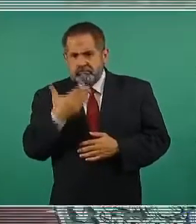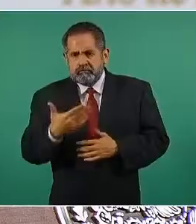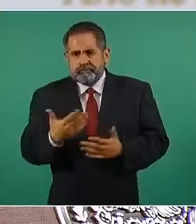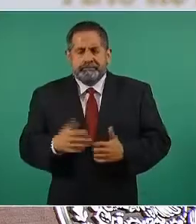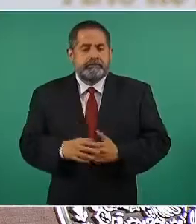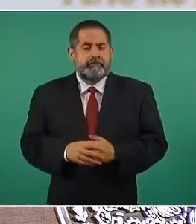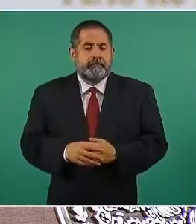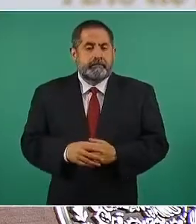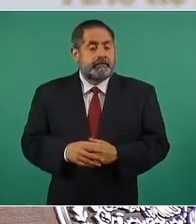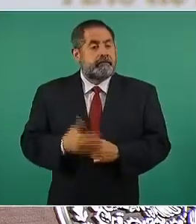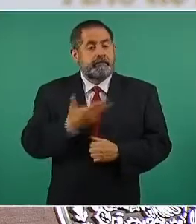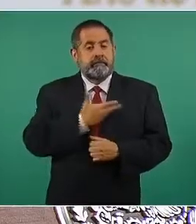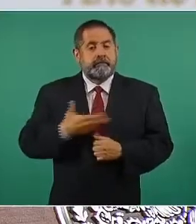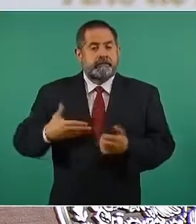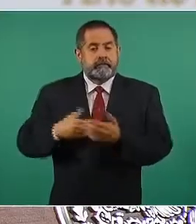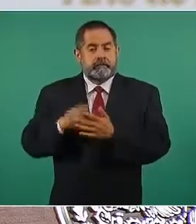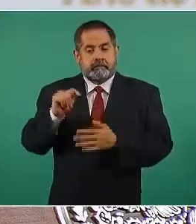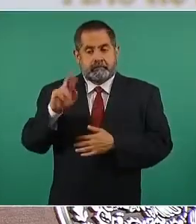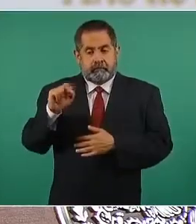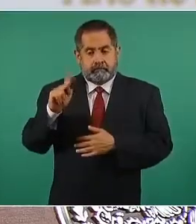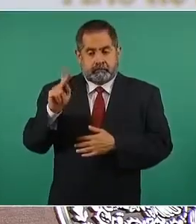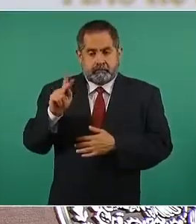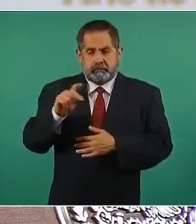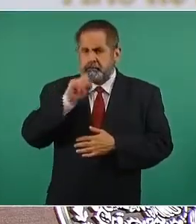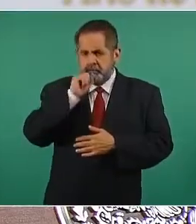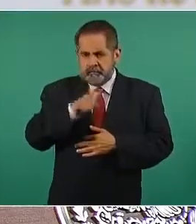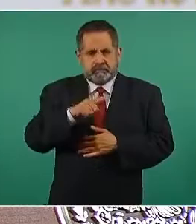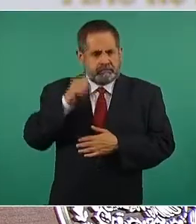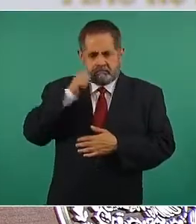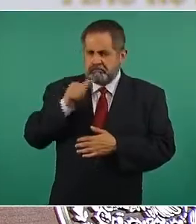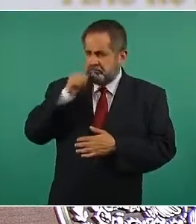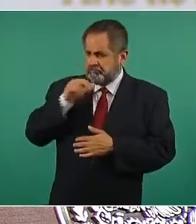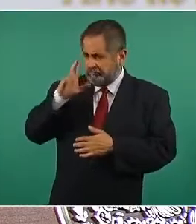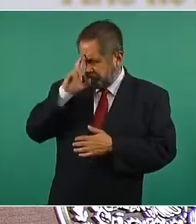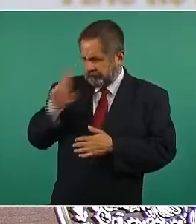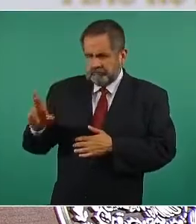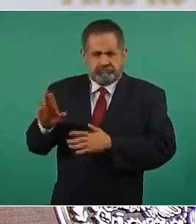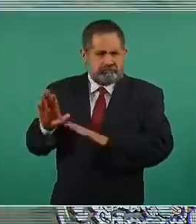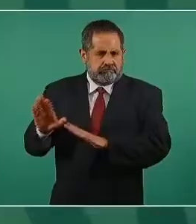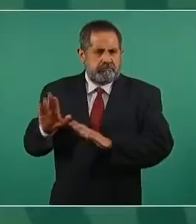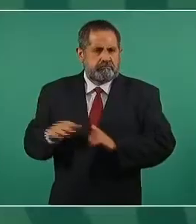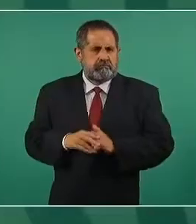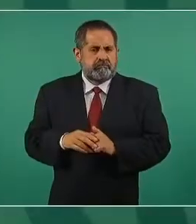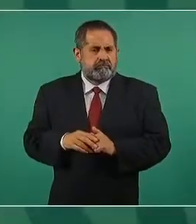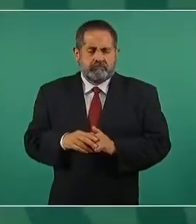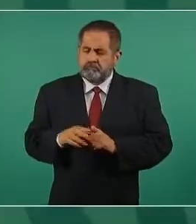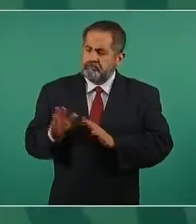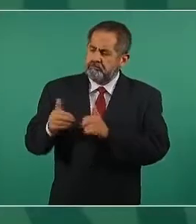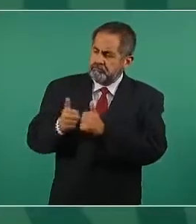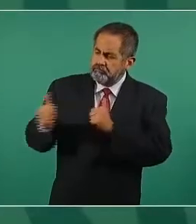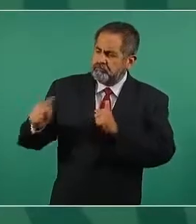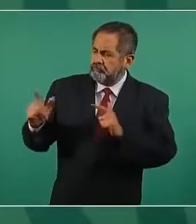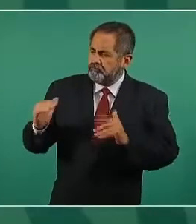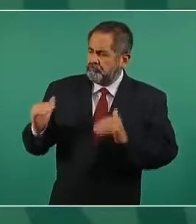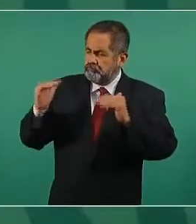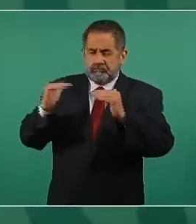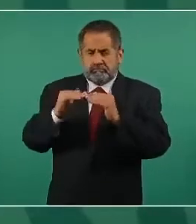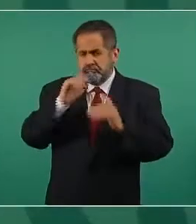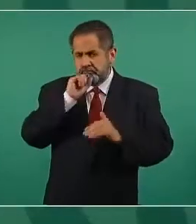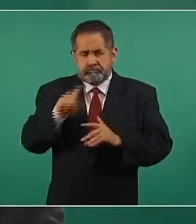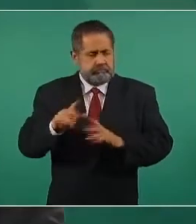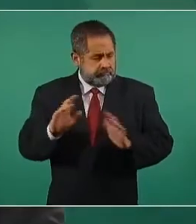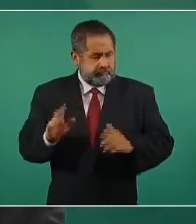El presidente Trump siempre fue respetuoso de nuestra independencia, de nuestra soberanía.